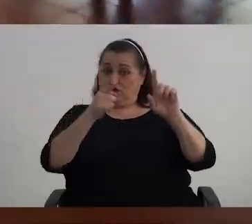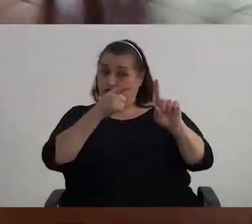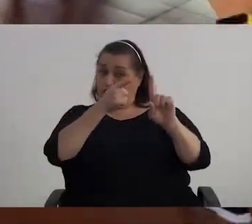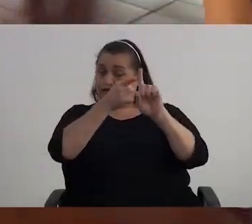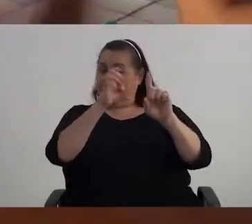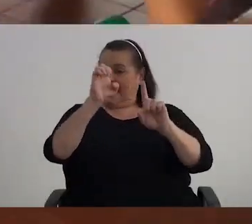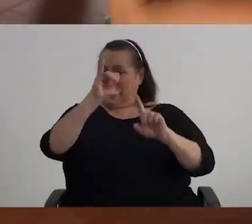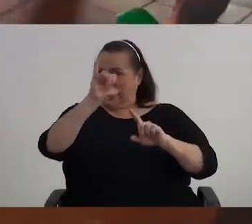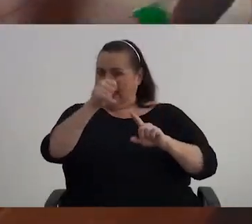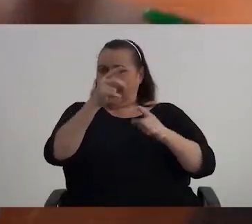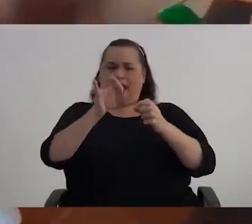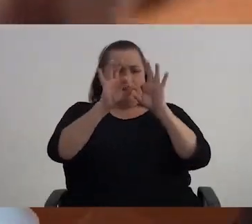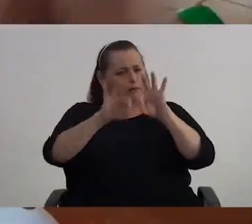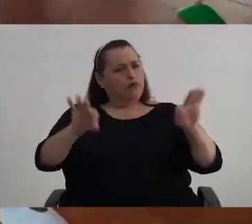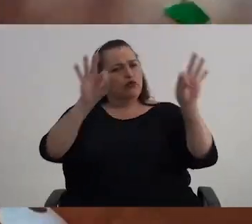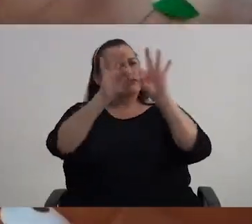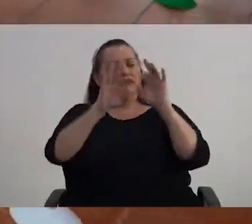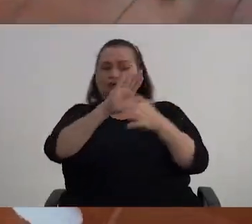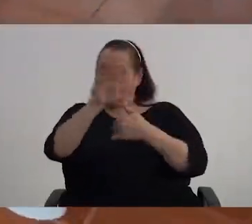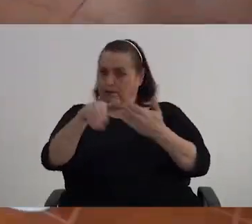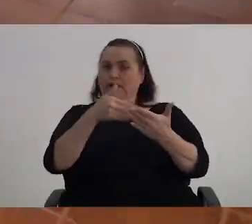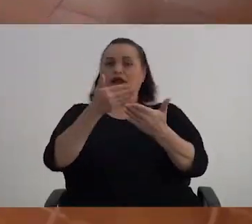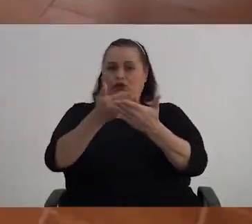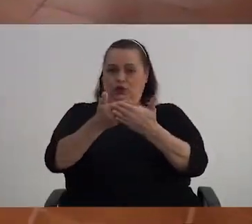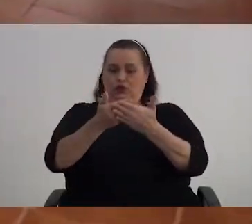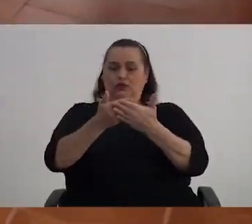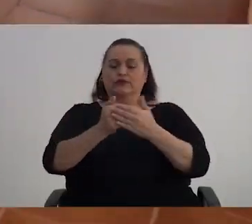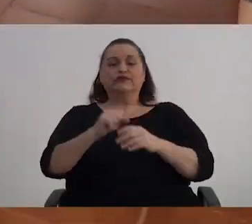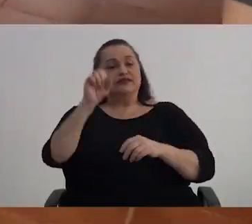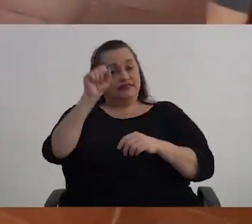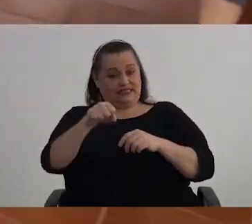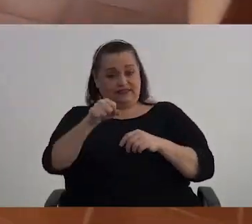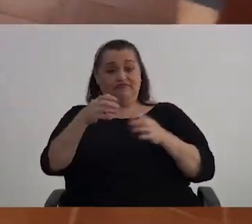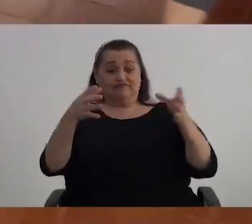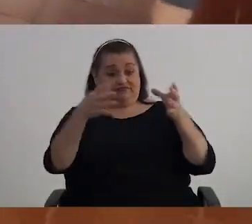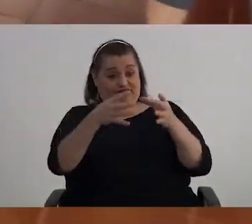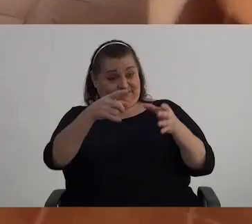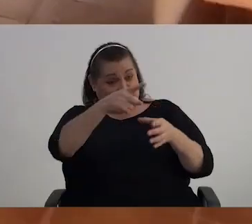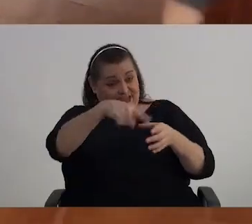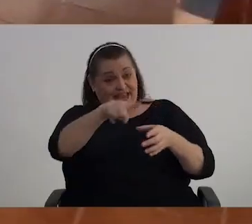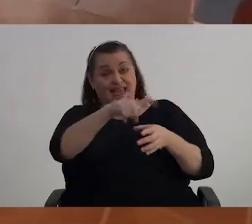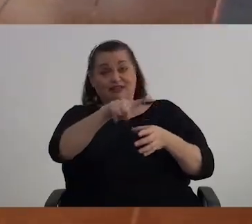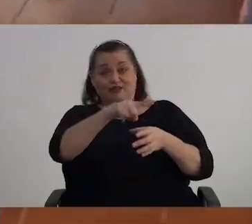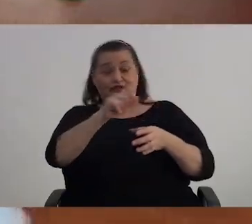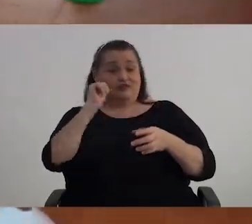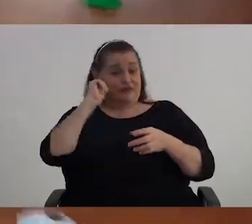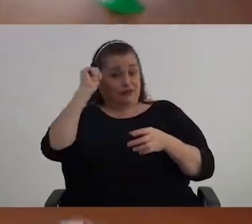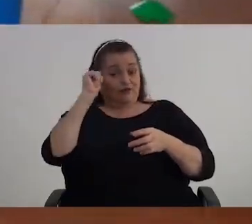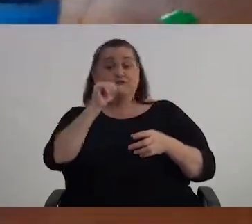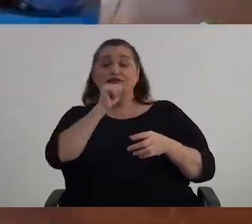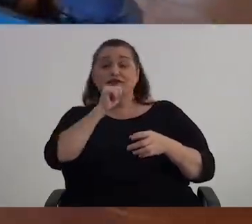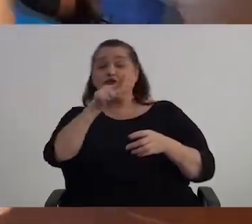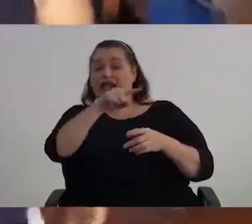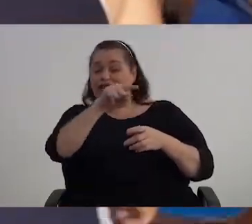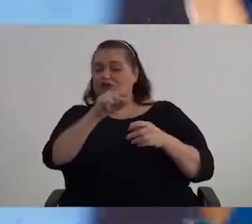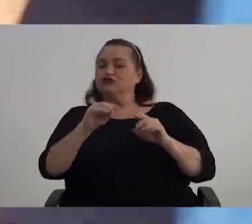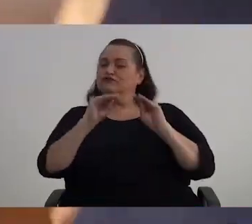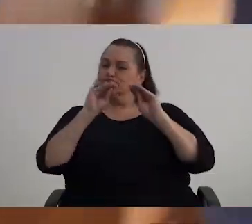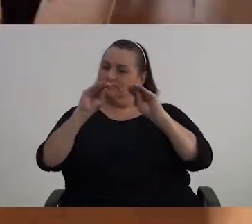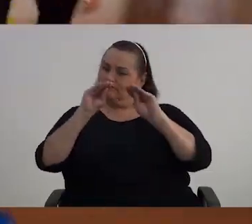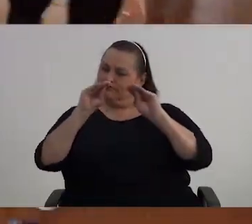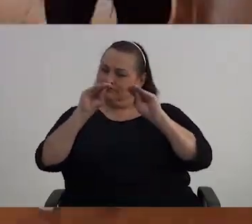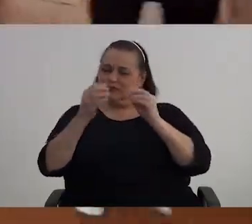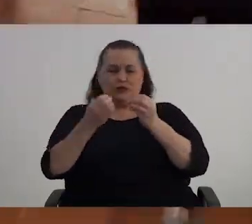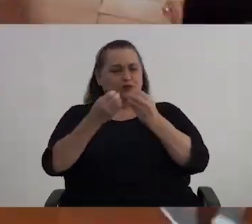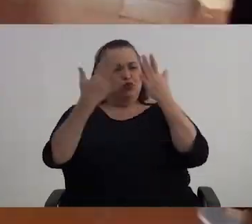transversal para todo y que son ellos y ellas las que han formado a miles